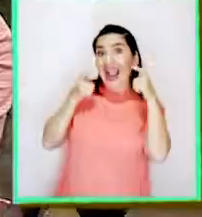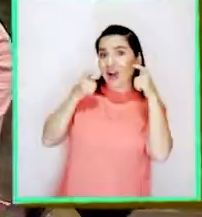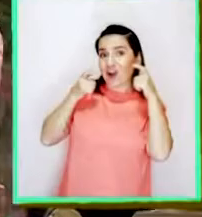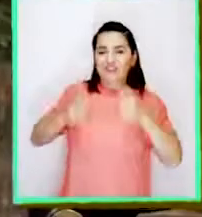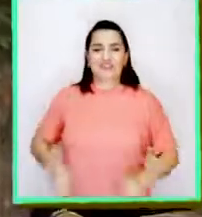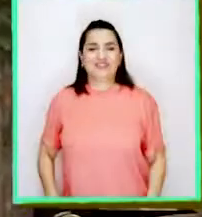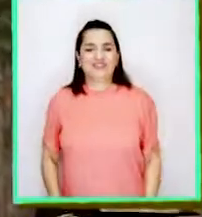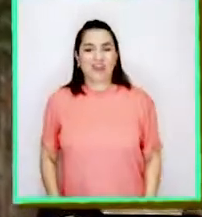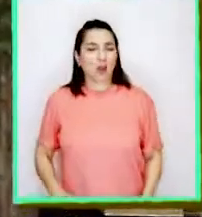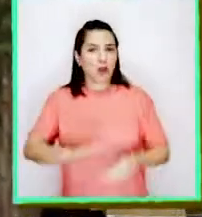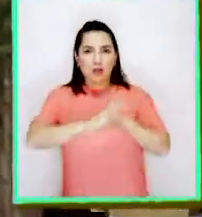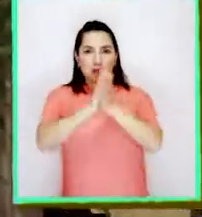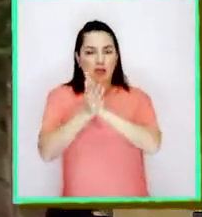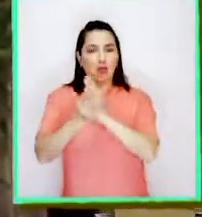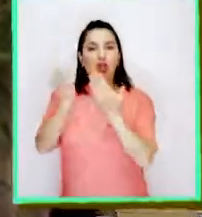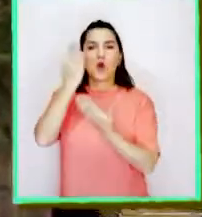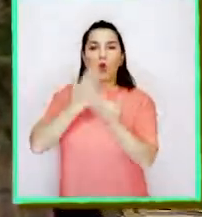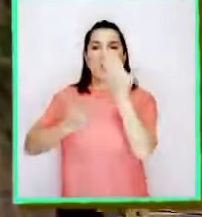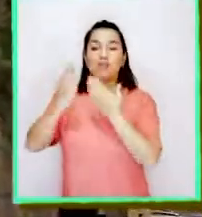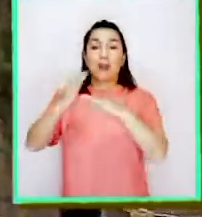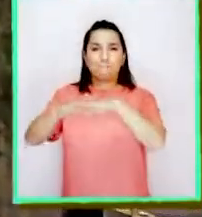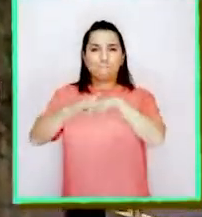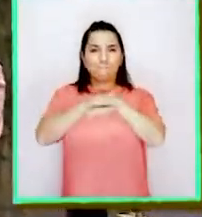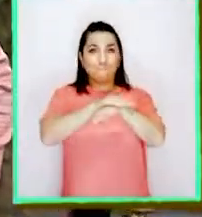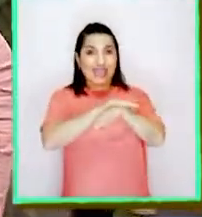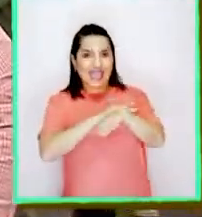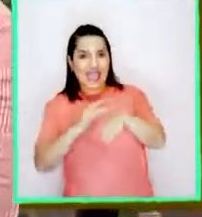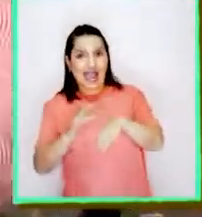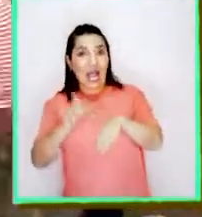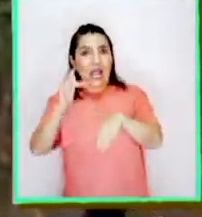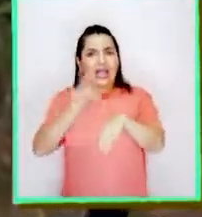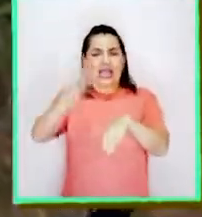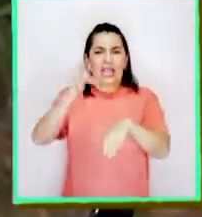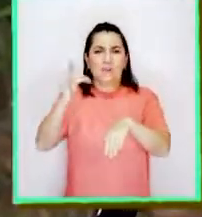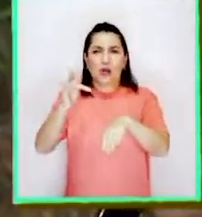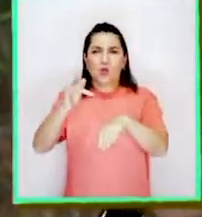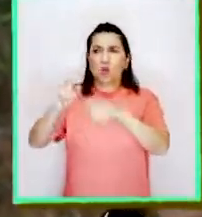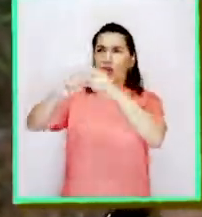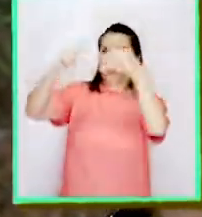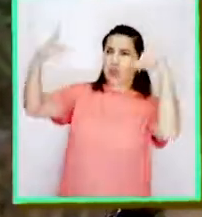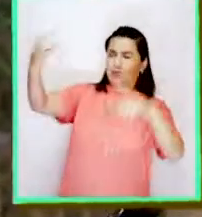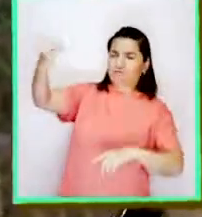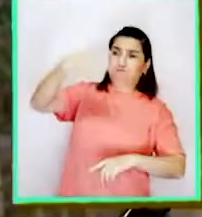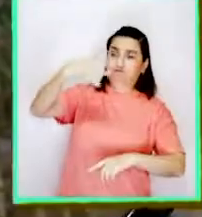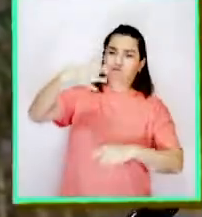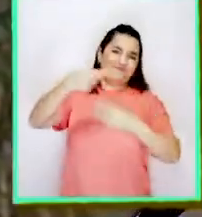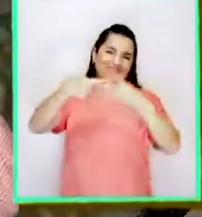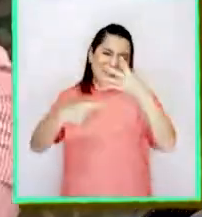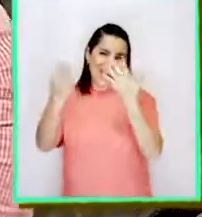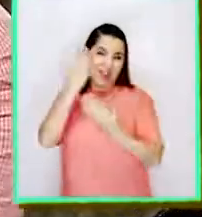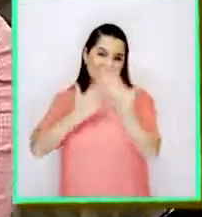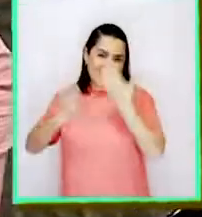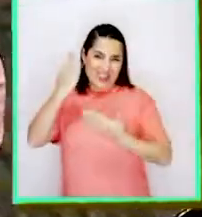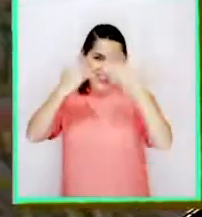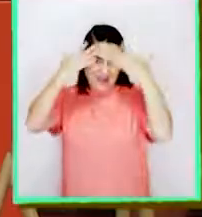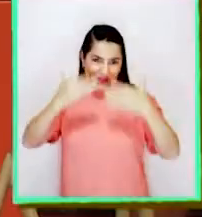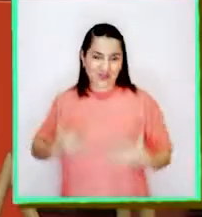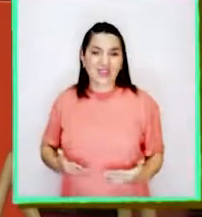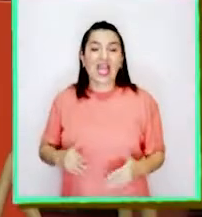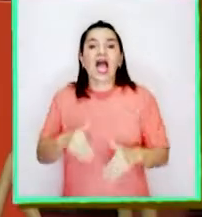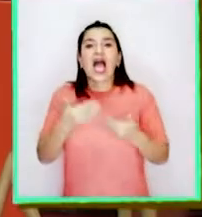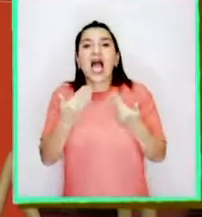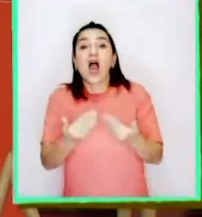Con todo esto protegemos la piel de quemaduras, exposición al sol, etc. Ahora,